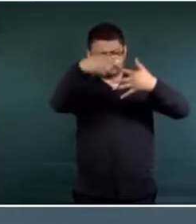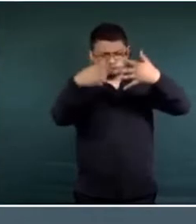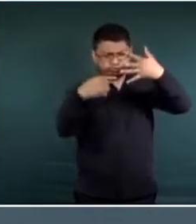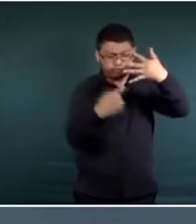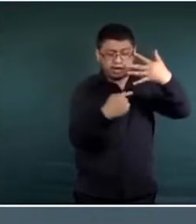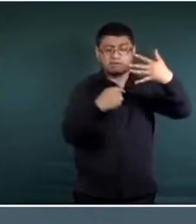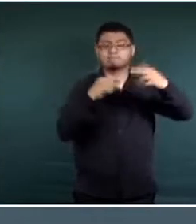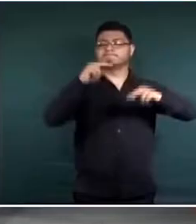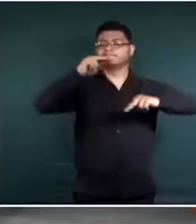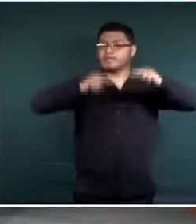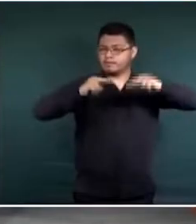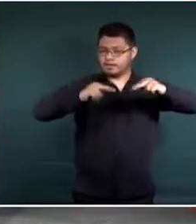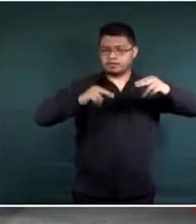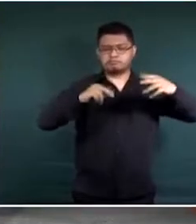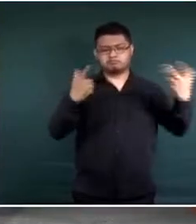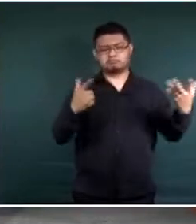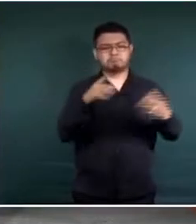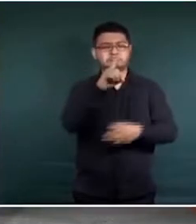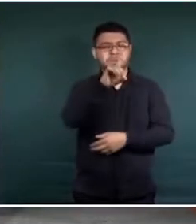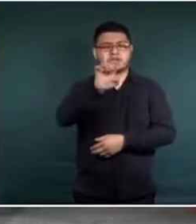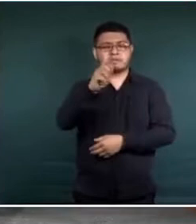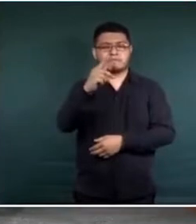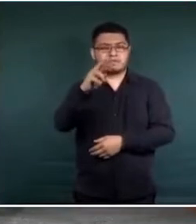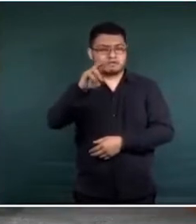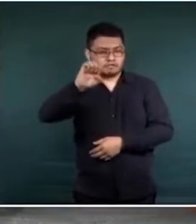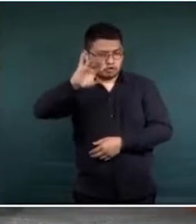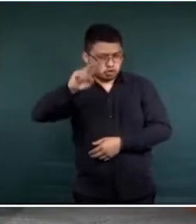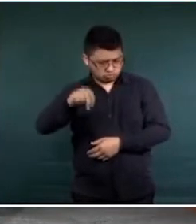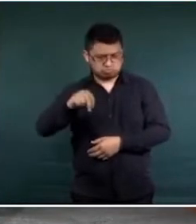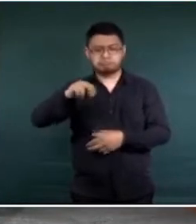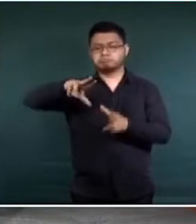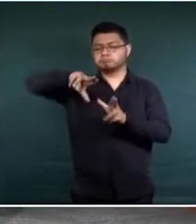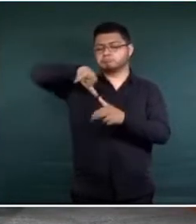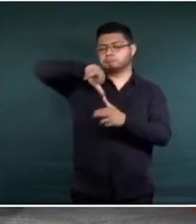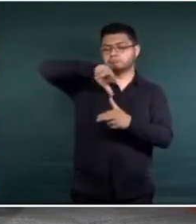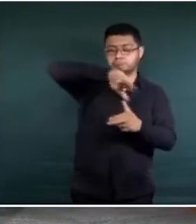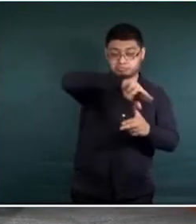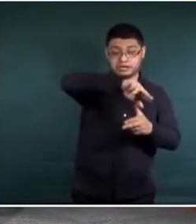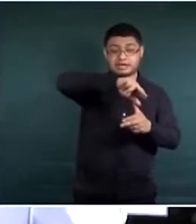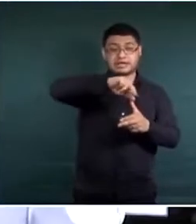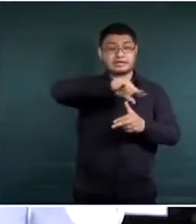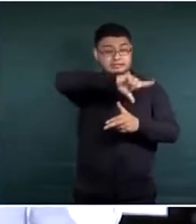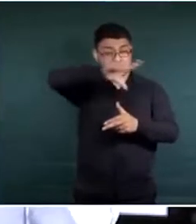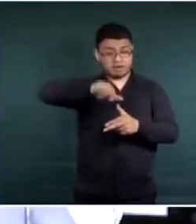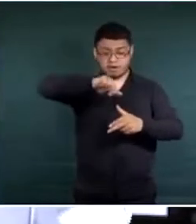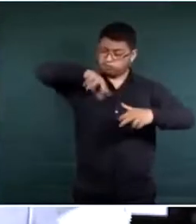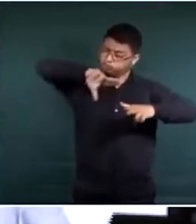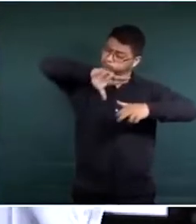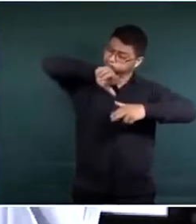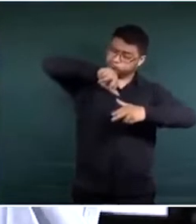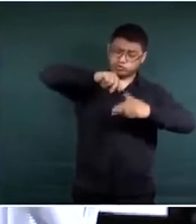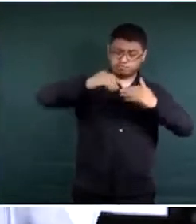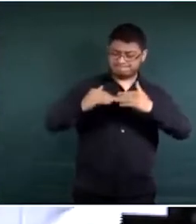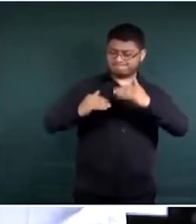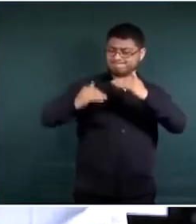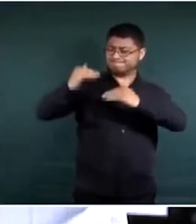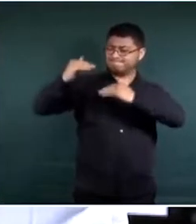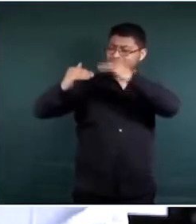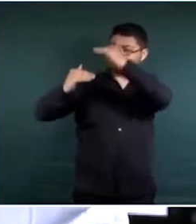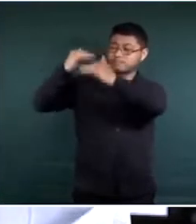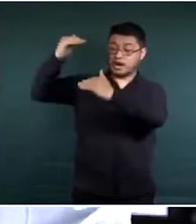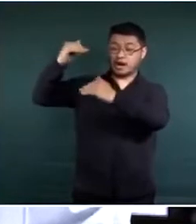son depresiones tropicales, tormentas tropicales y después huracanes en sus categorías del uno al cinco